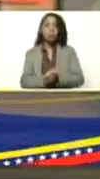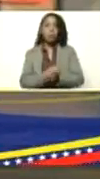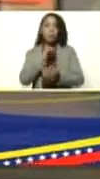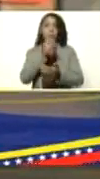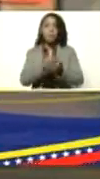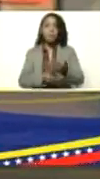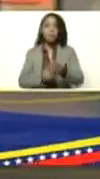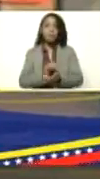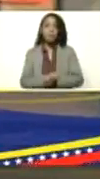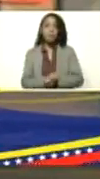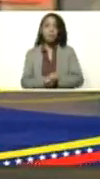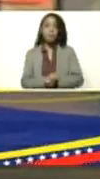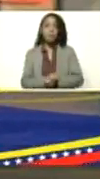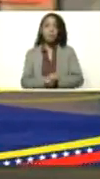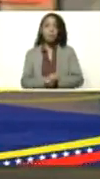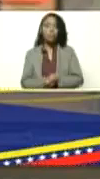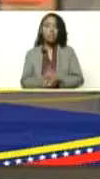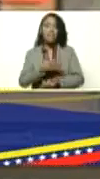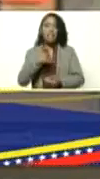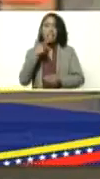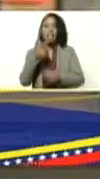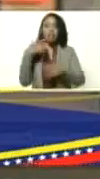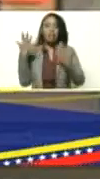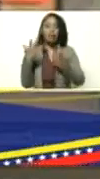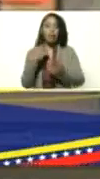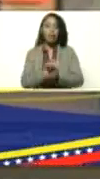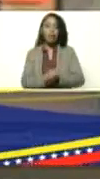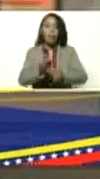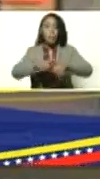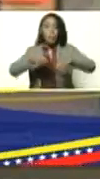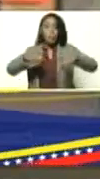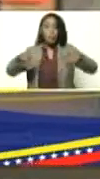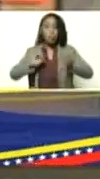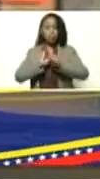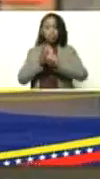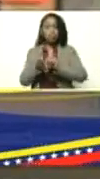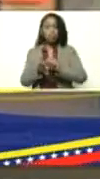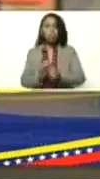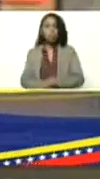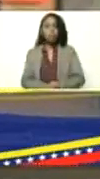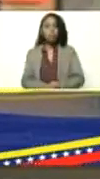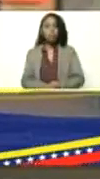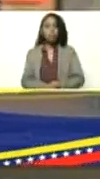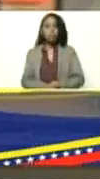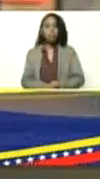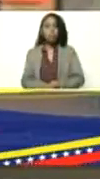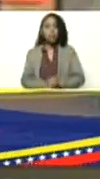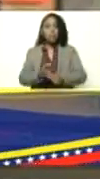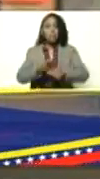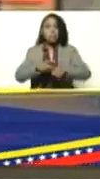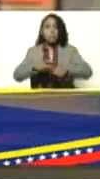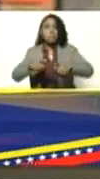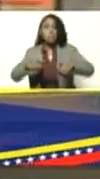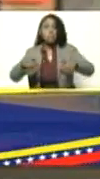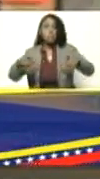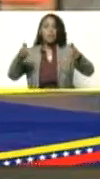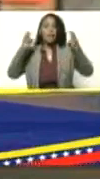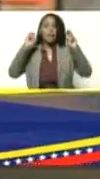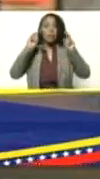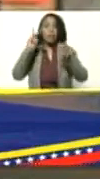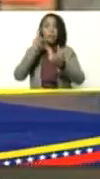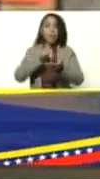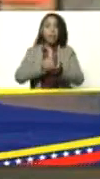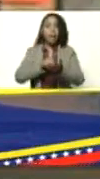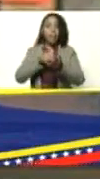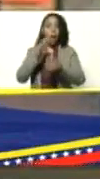quiere decir que está en crecimiento el coronavirus está en crecimiento producto de la llegada de la